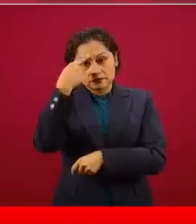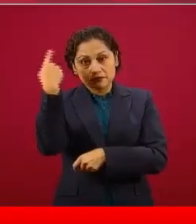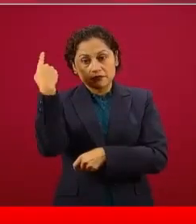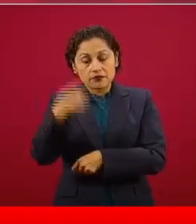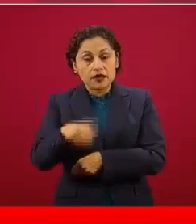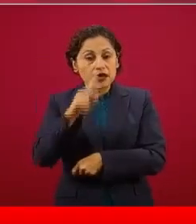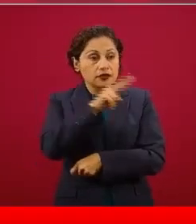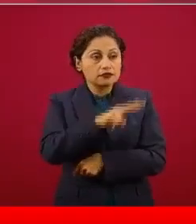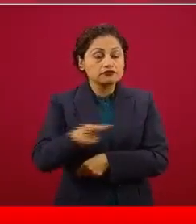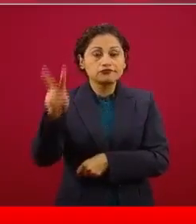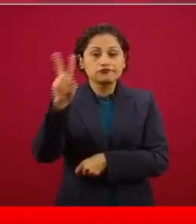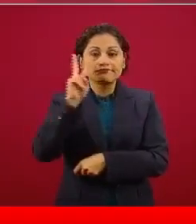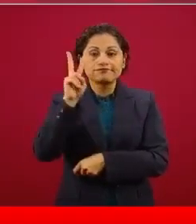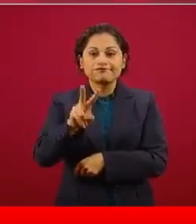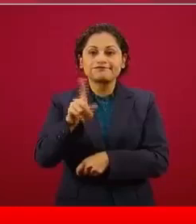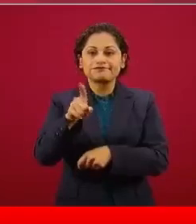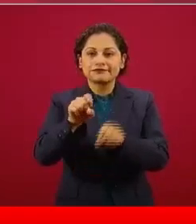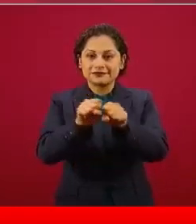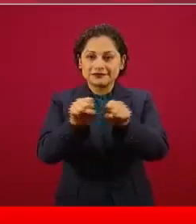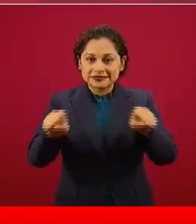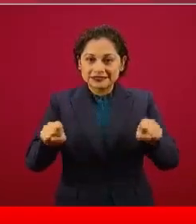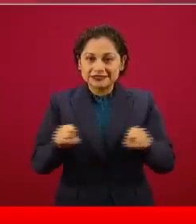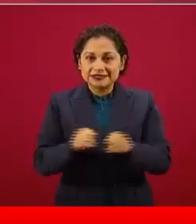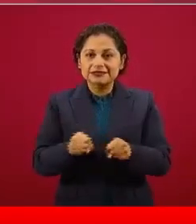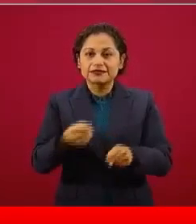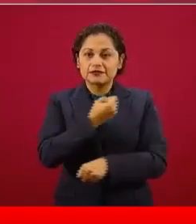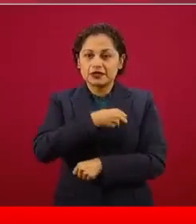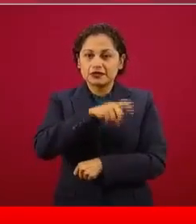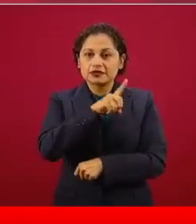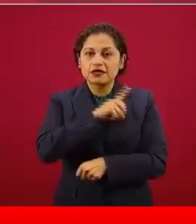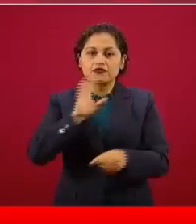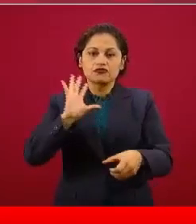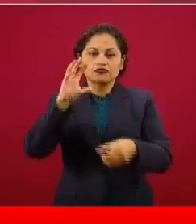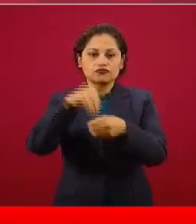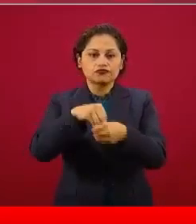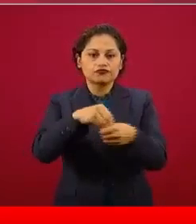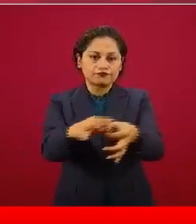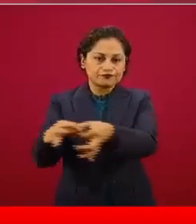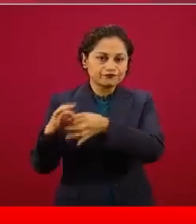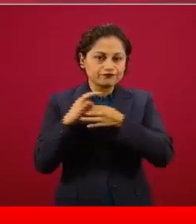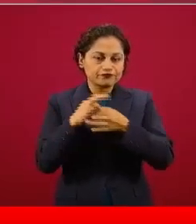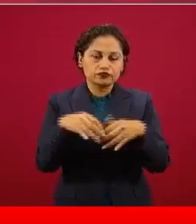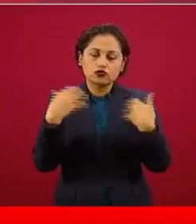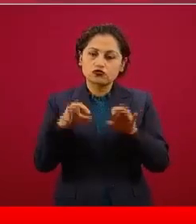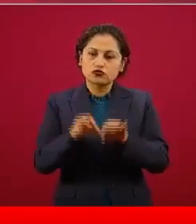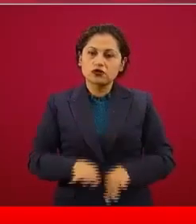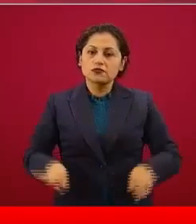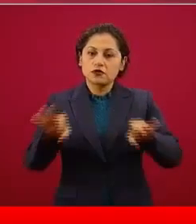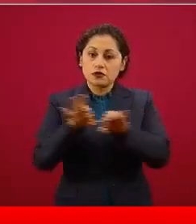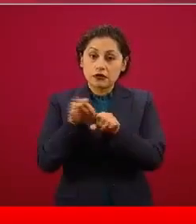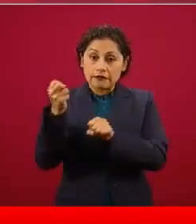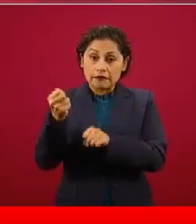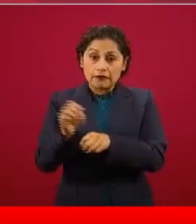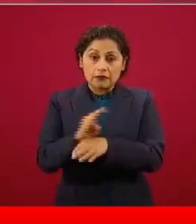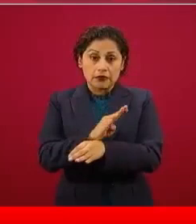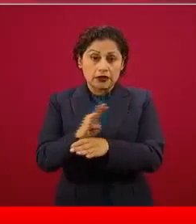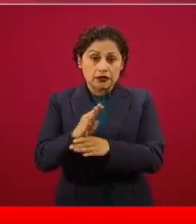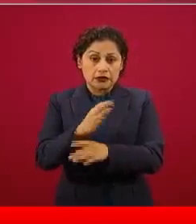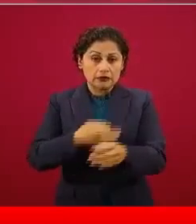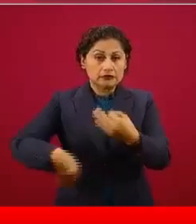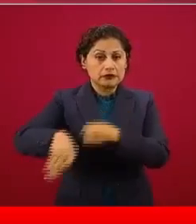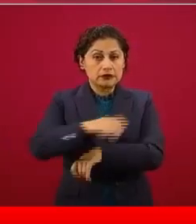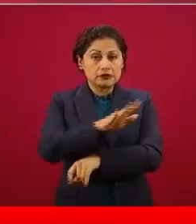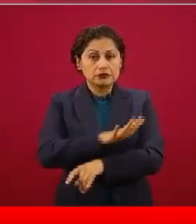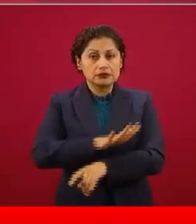los sistemas de salud, es una integración muy importante, que está beneficiando y va a beneficiar aún más